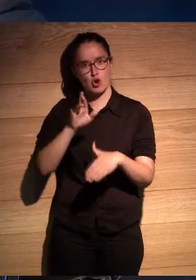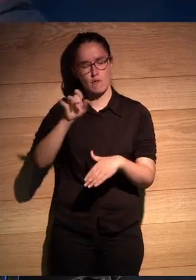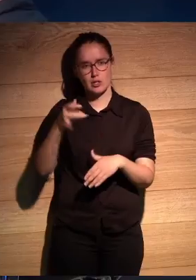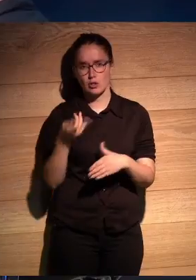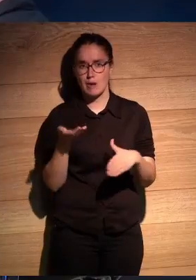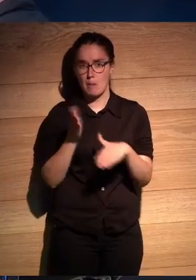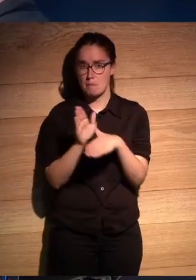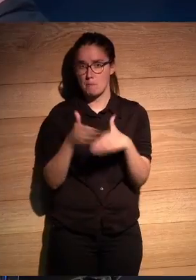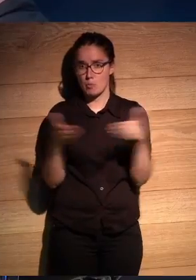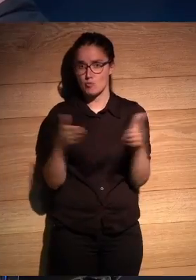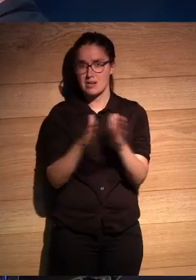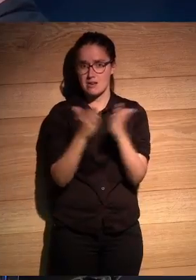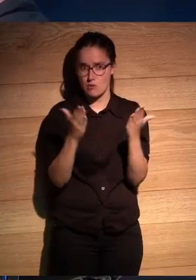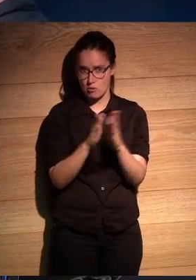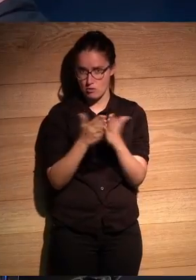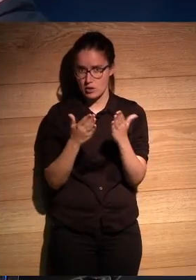de Jaime Bailey